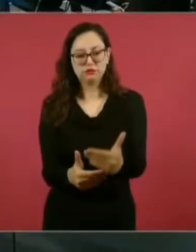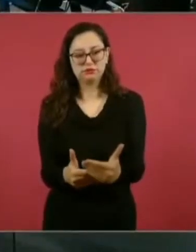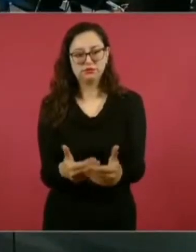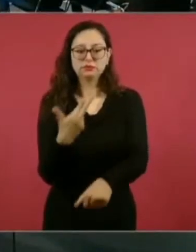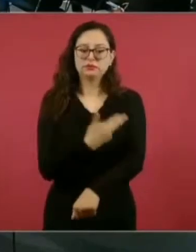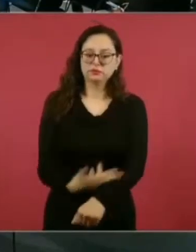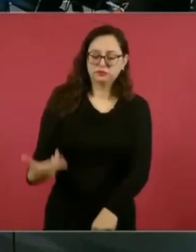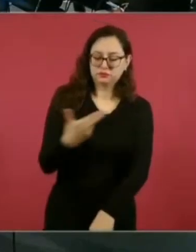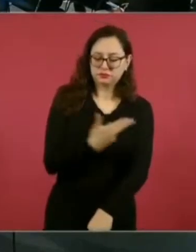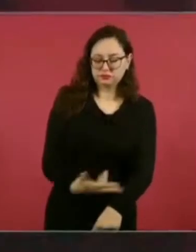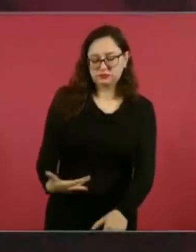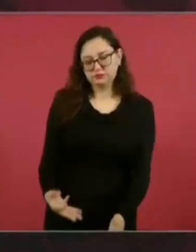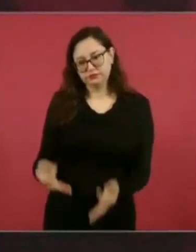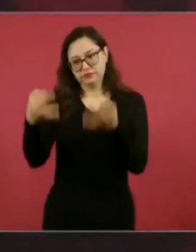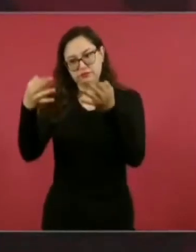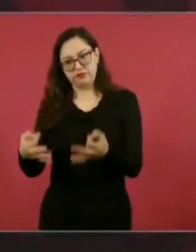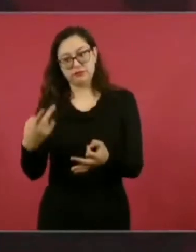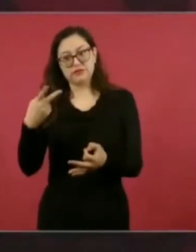formalidad.